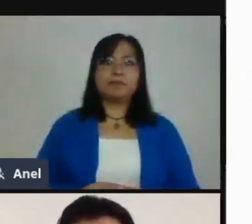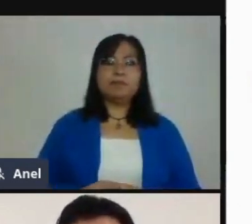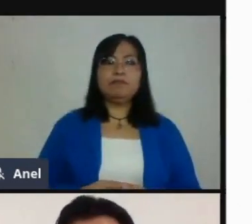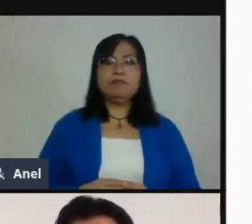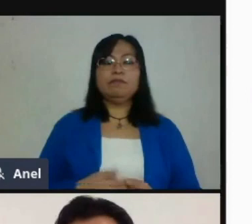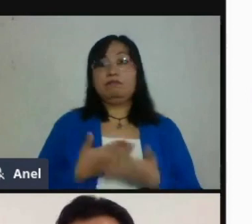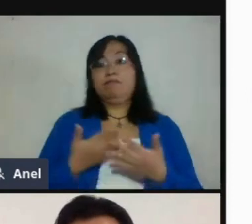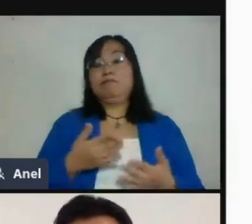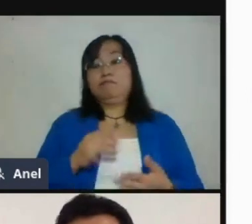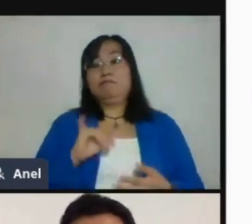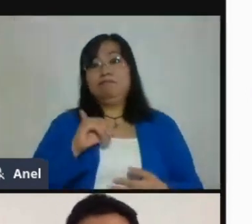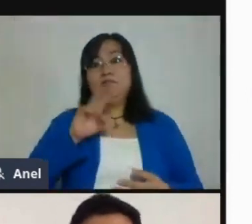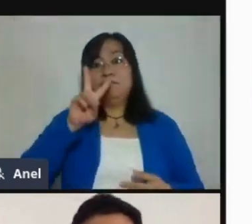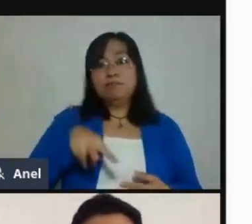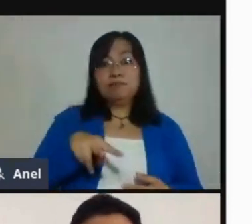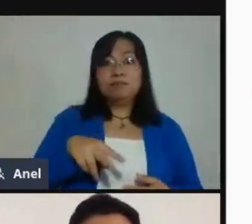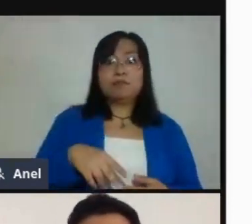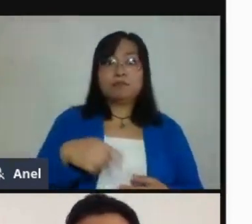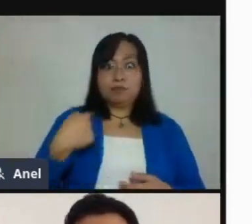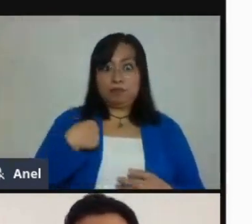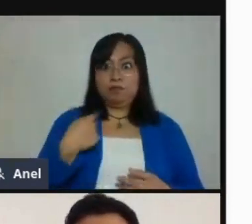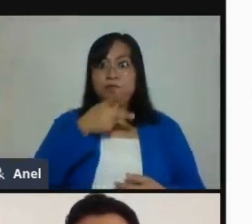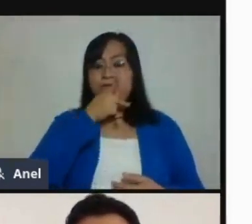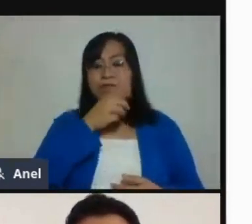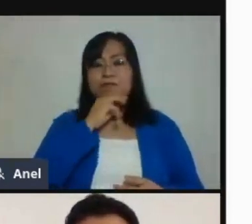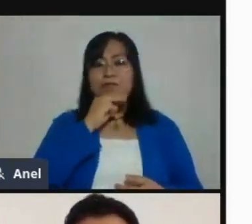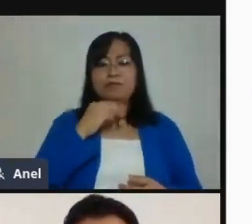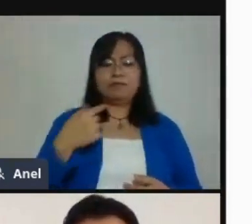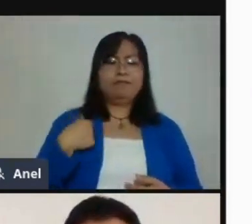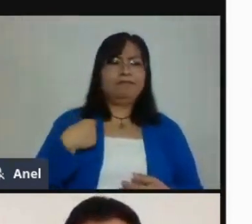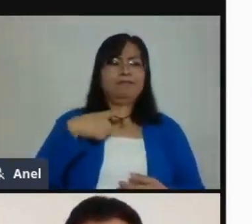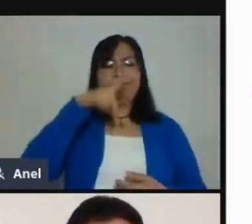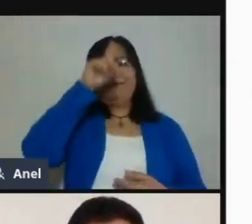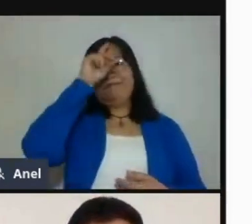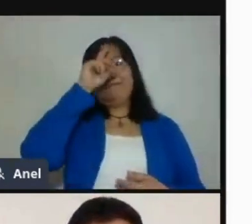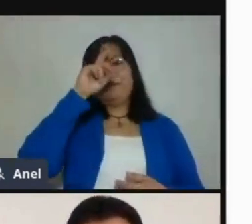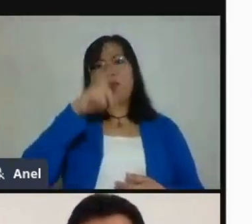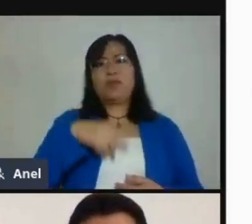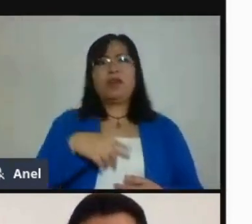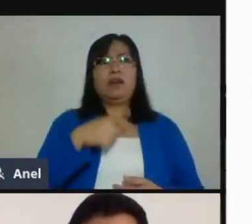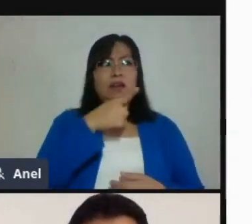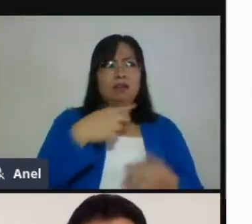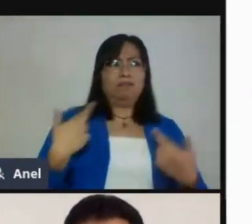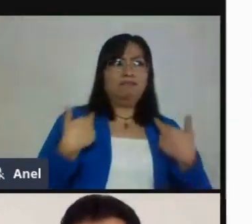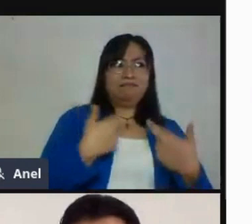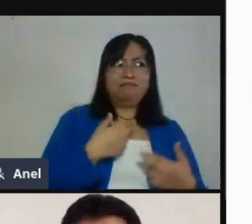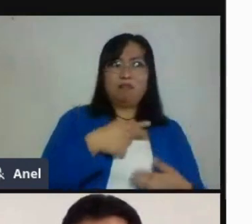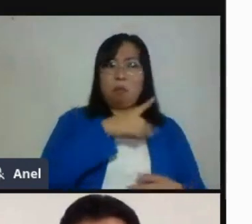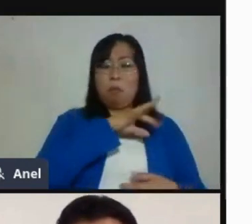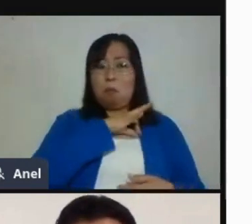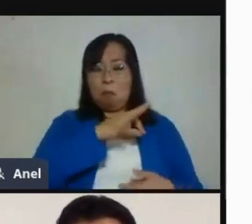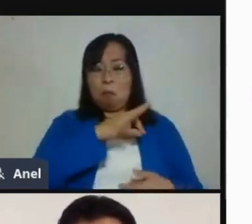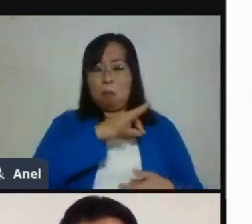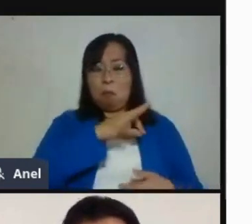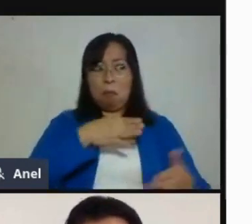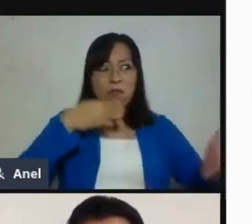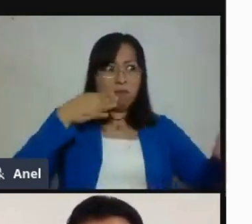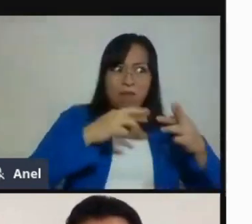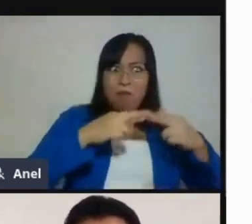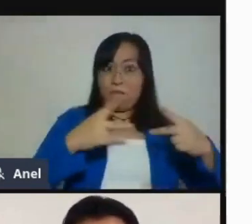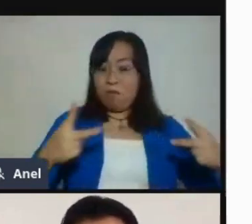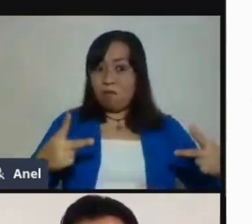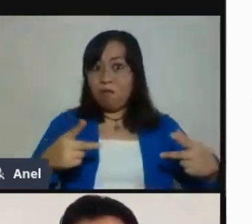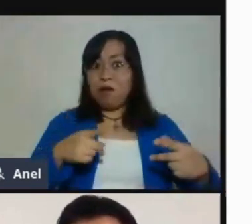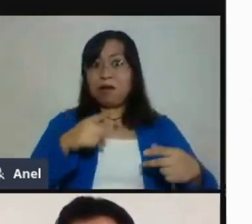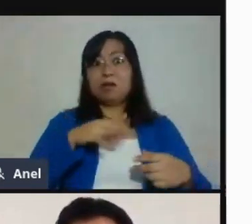docentes están listos para este reto. La verdad es que yo lo que les puedo decir es que independientemente de los niveles de integración